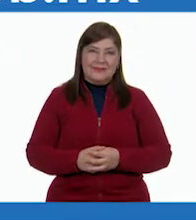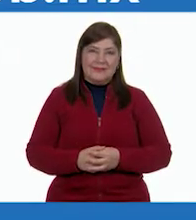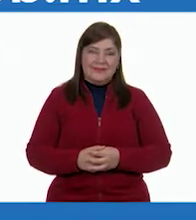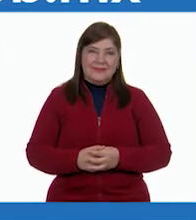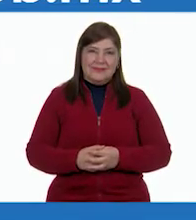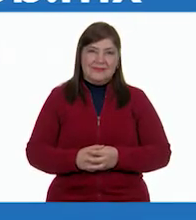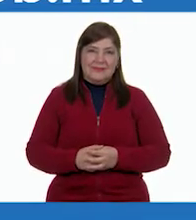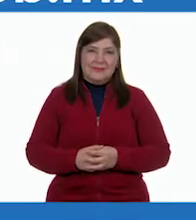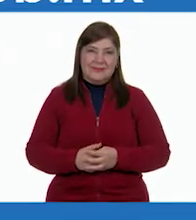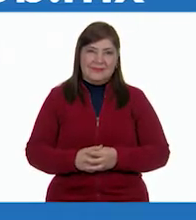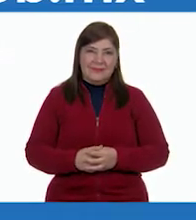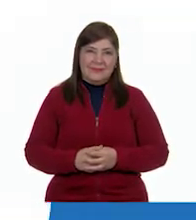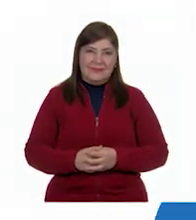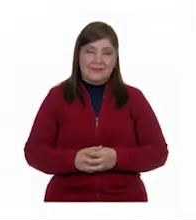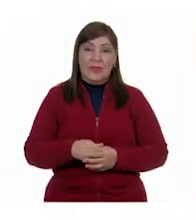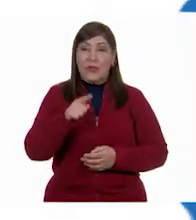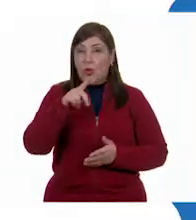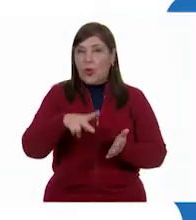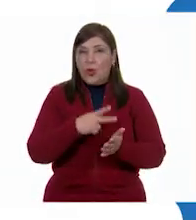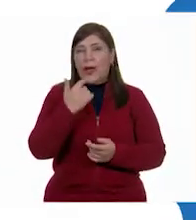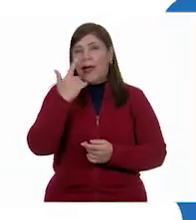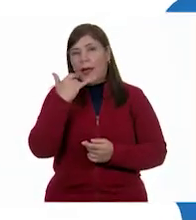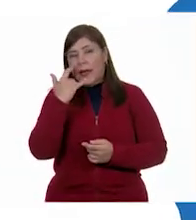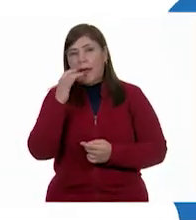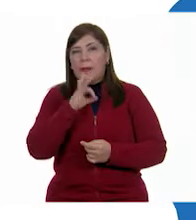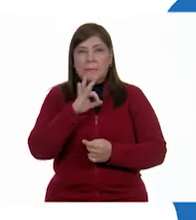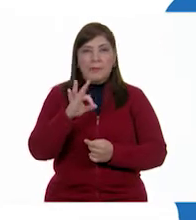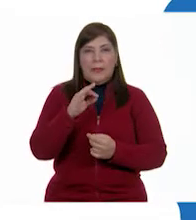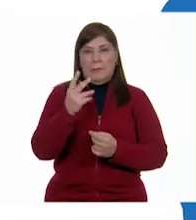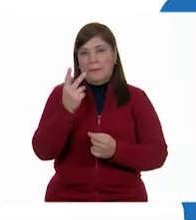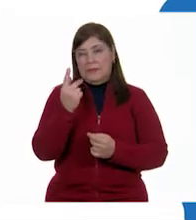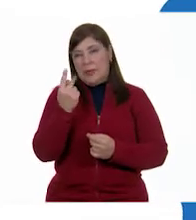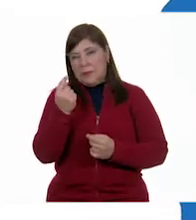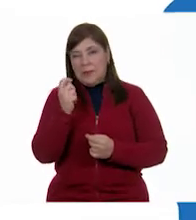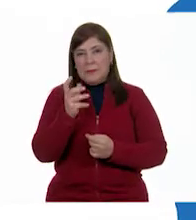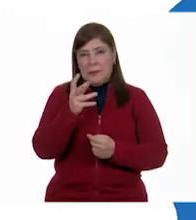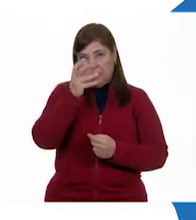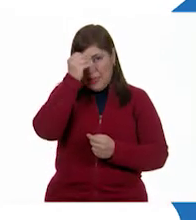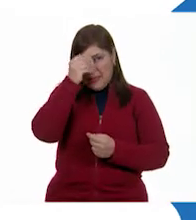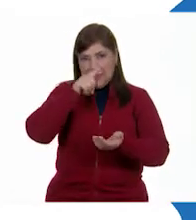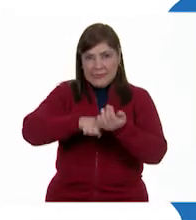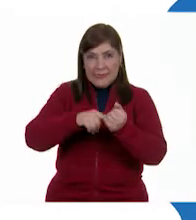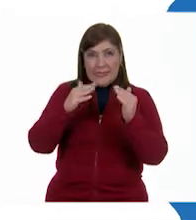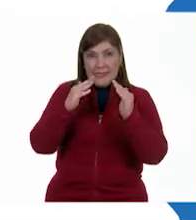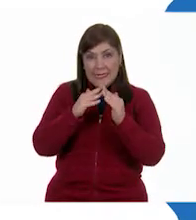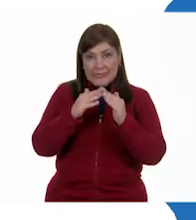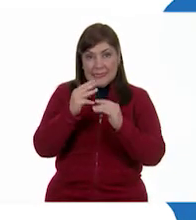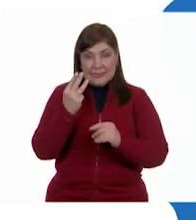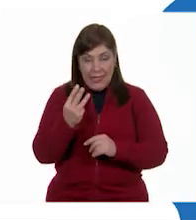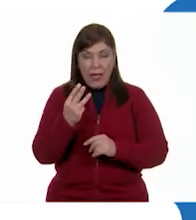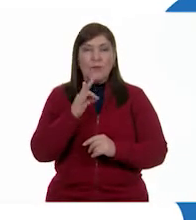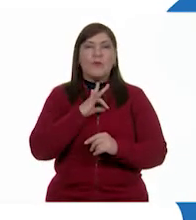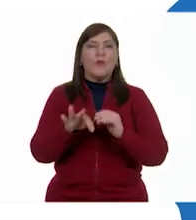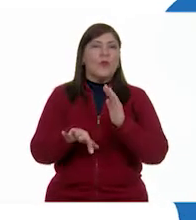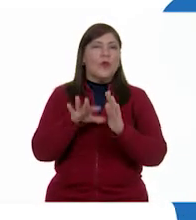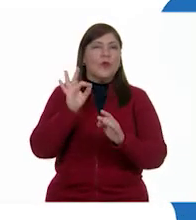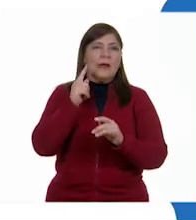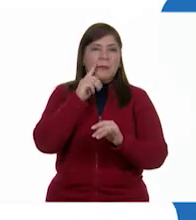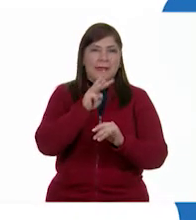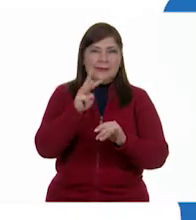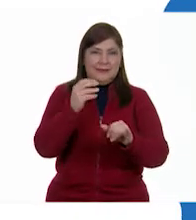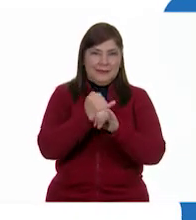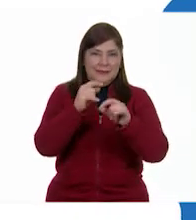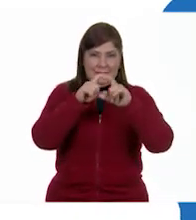.mx. Si quieres volver a ver los programas de Aprende en Casa 3, los puedes encontrar en la siguiente liga.